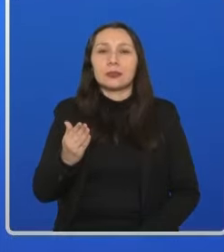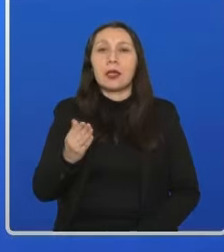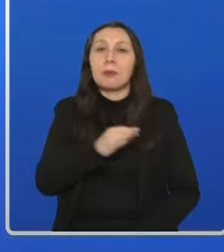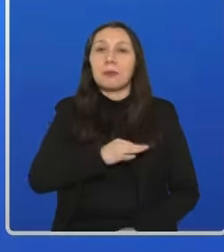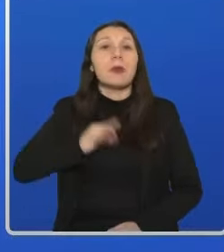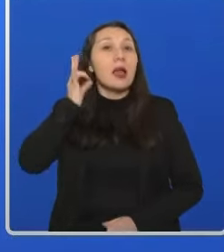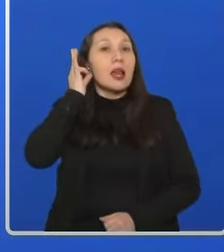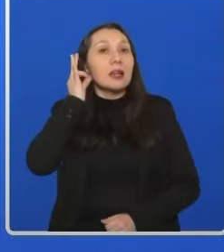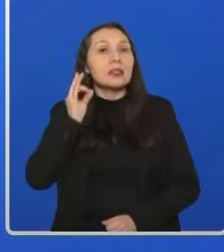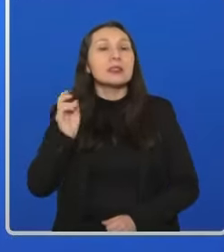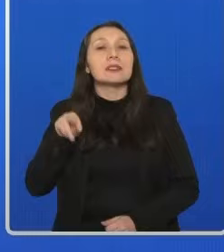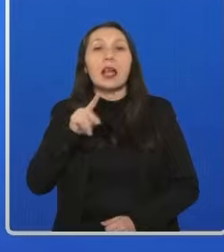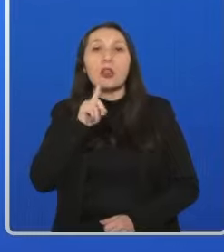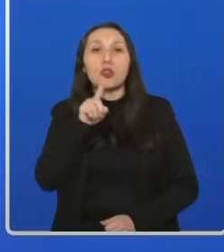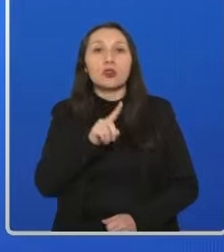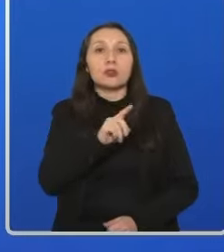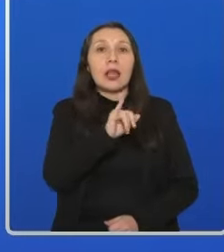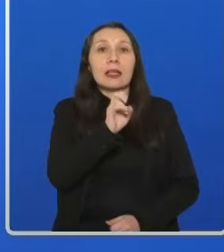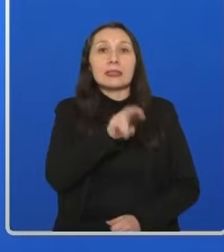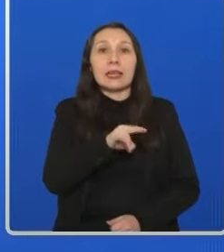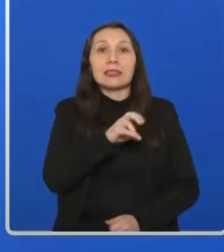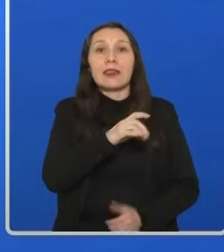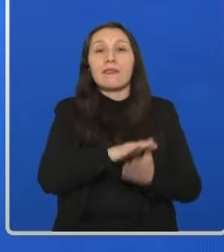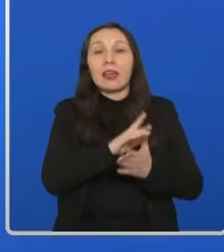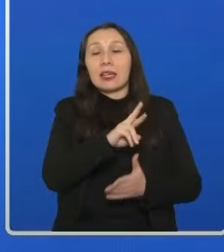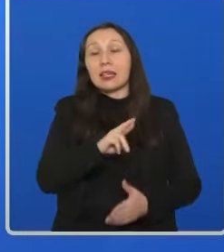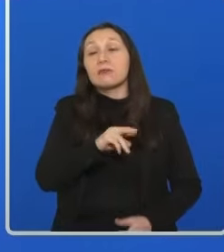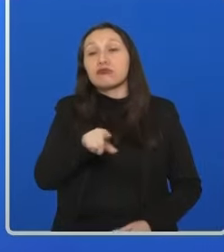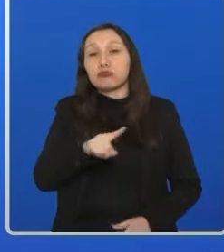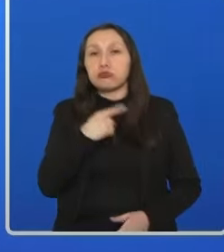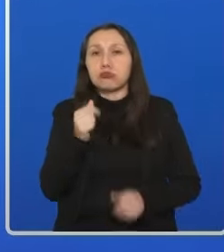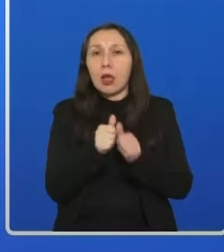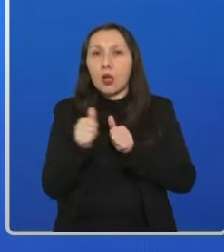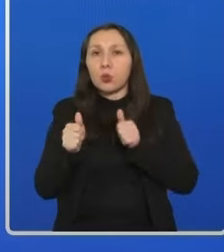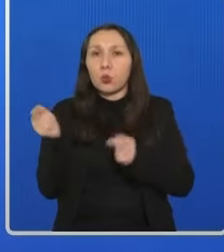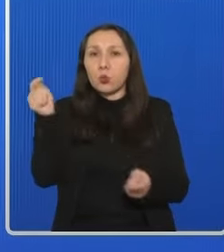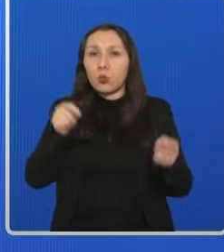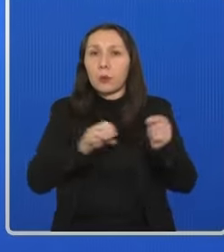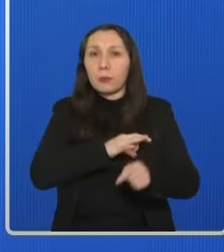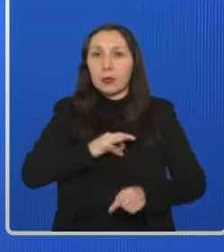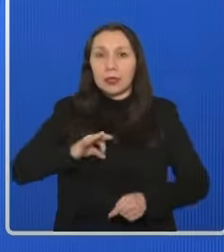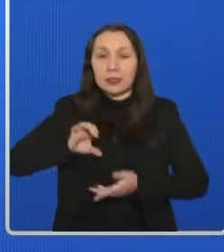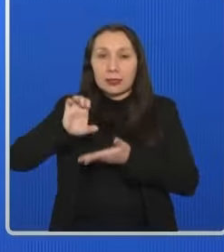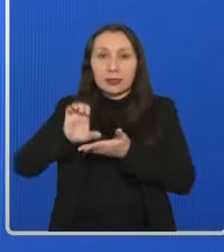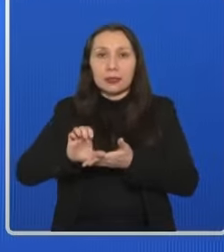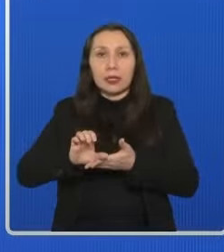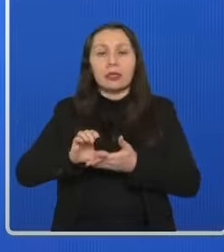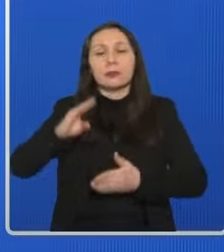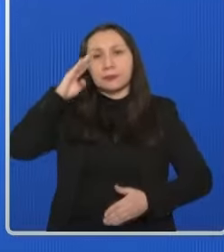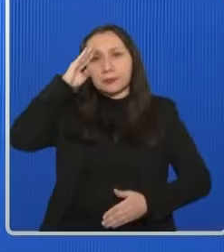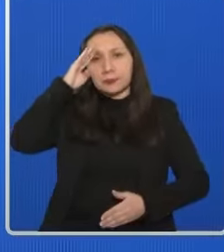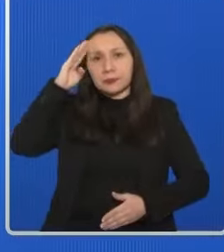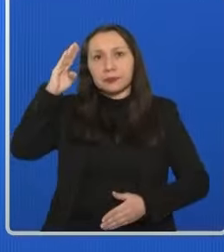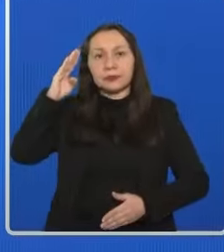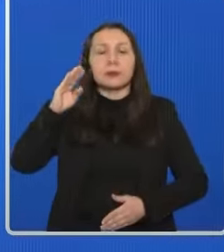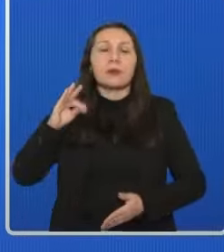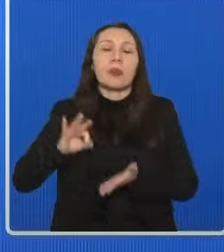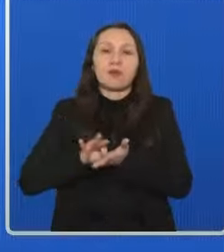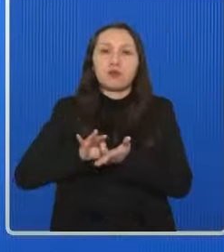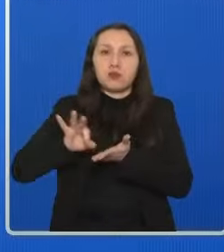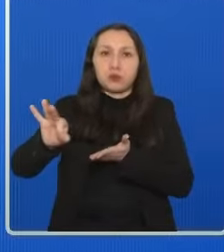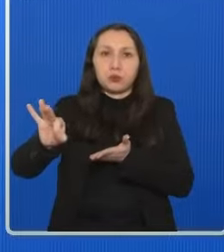las ministras Luciana Santos y Aysén Echeverría, a todos los ministros presentes, autoridades de Estado, al comandante en jefe de la FACH.